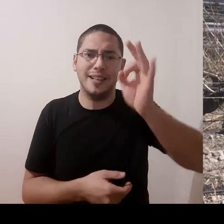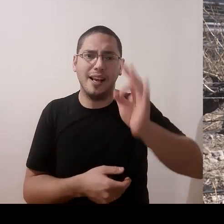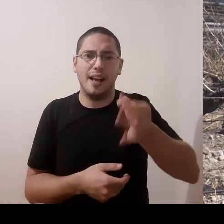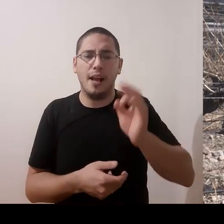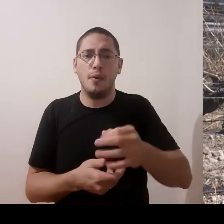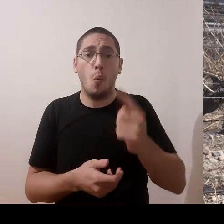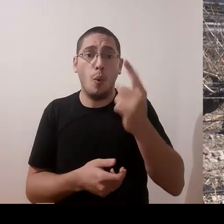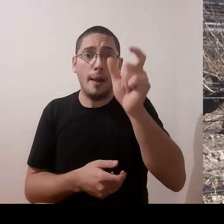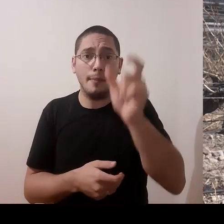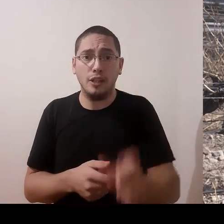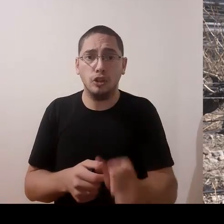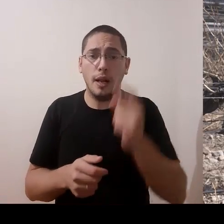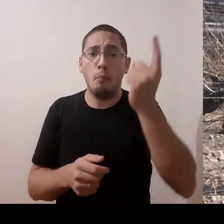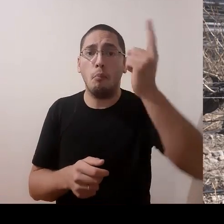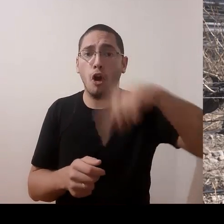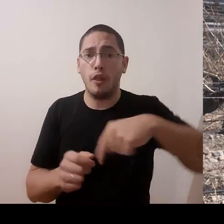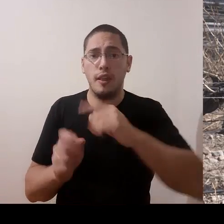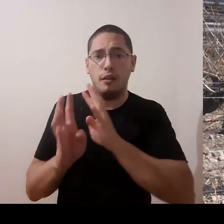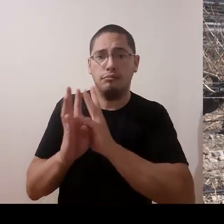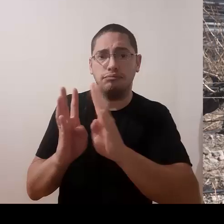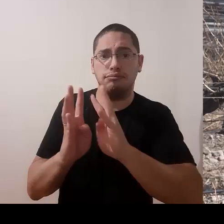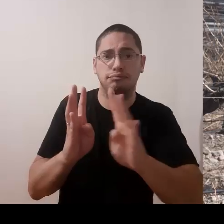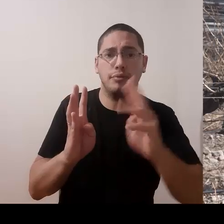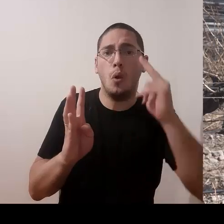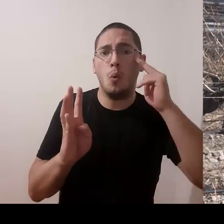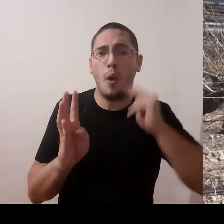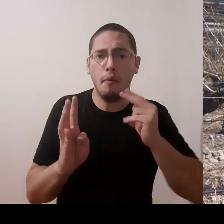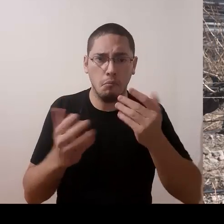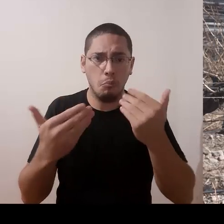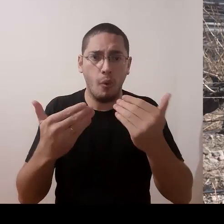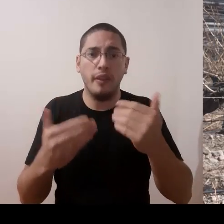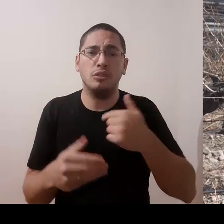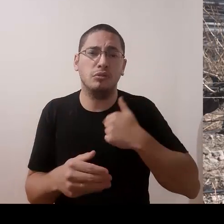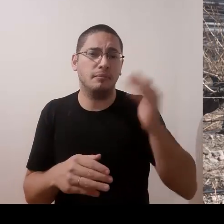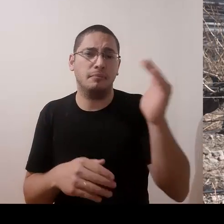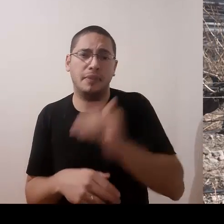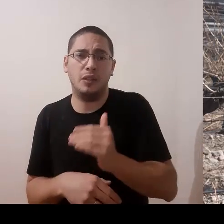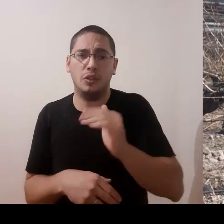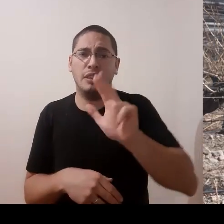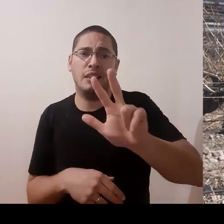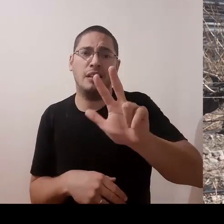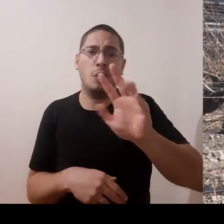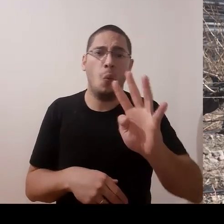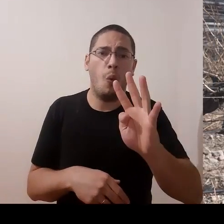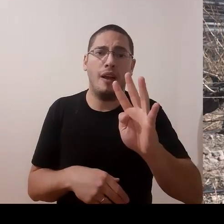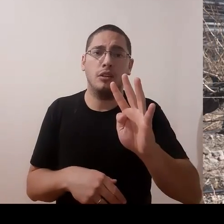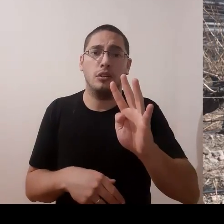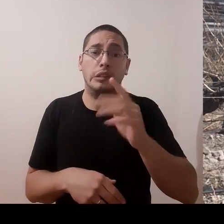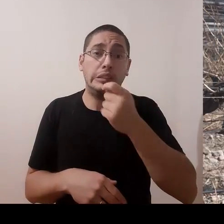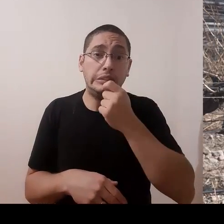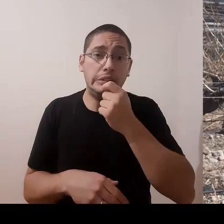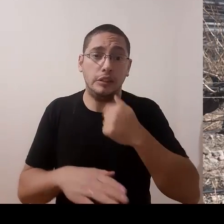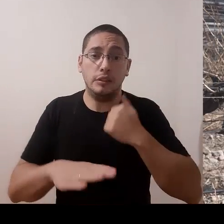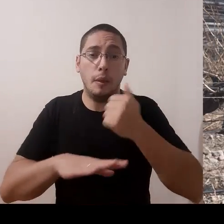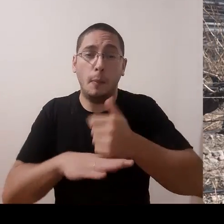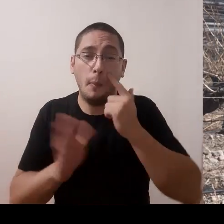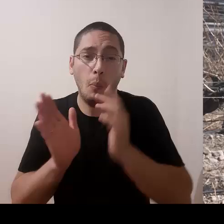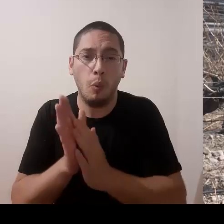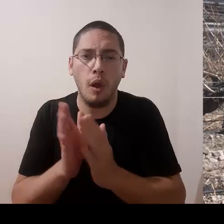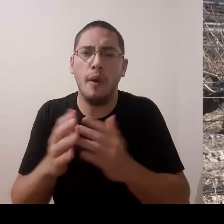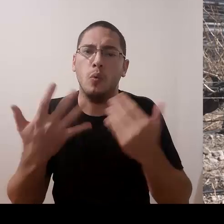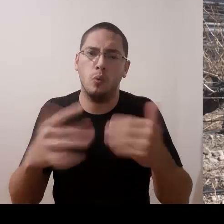persona puede poder hasta nueve hileras diarias. Yo si llego a tres o cuatro, sería un trabajo bastante